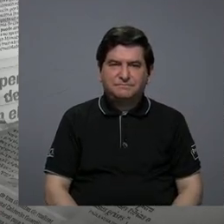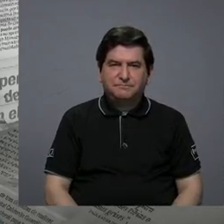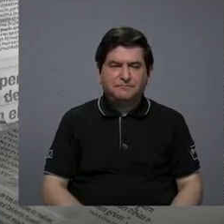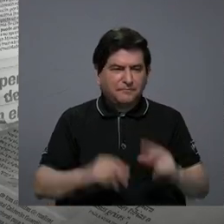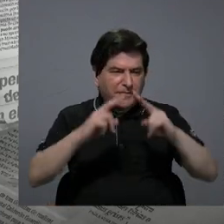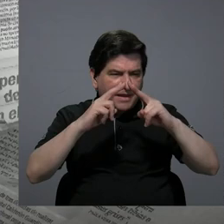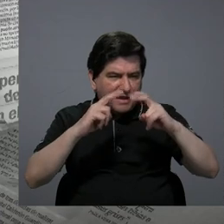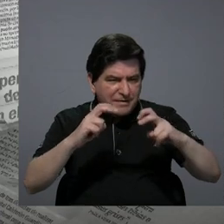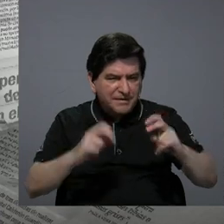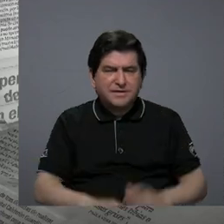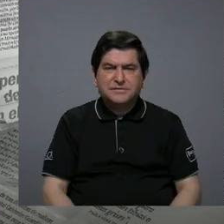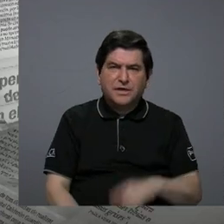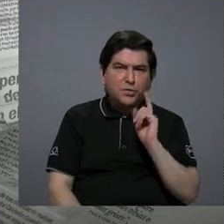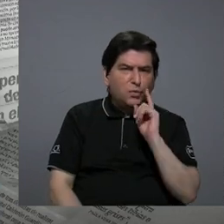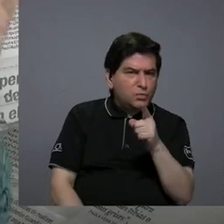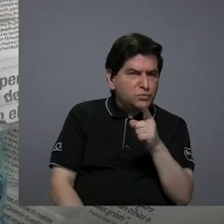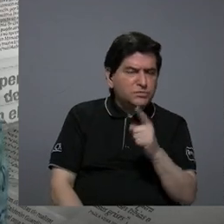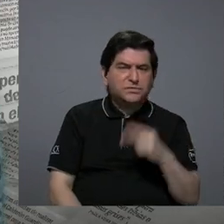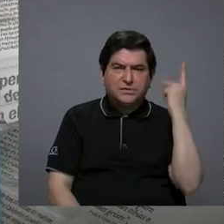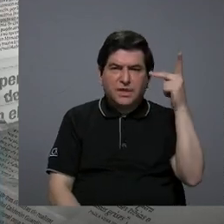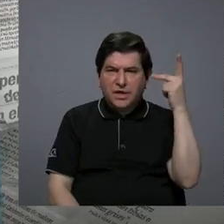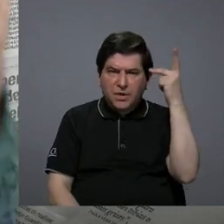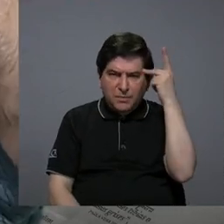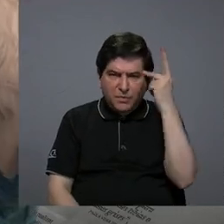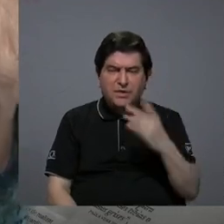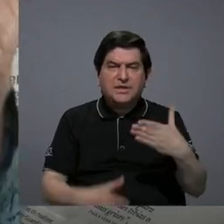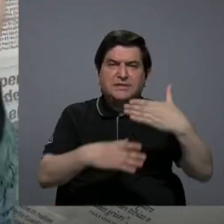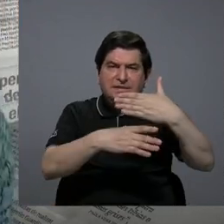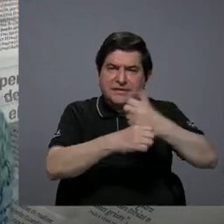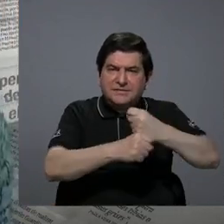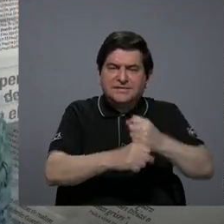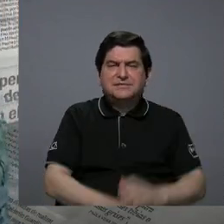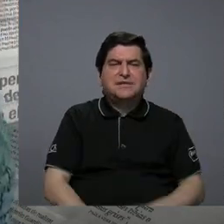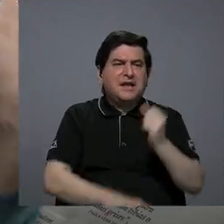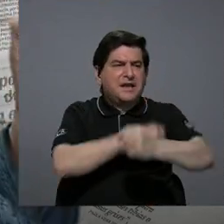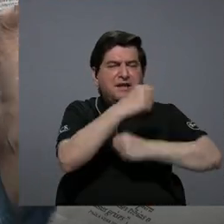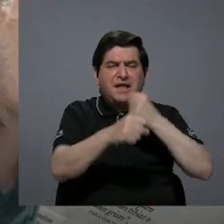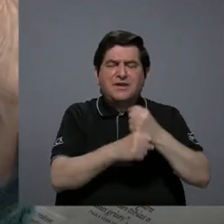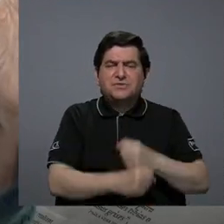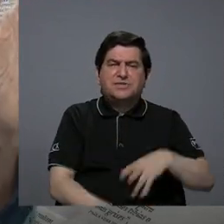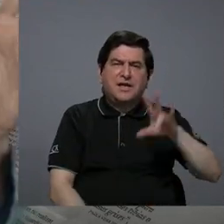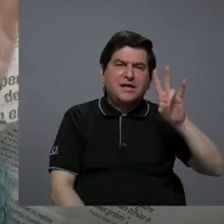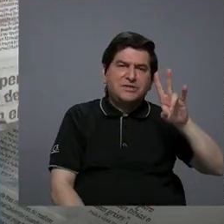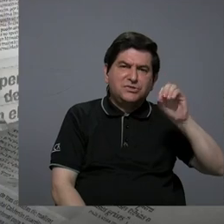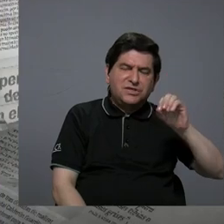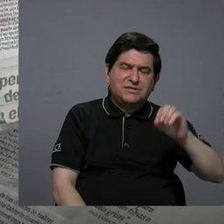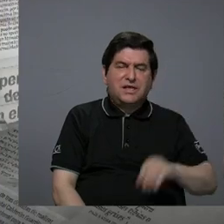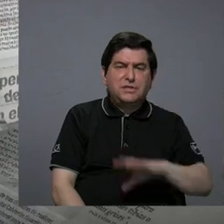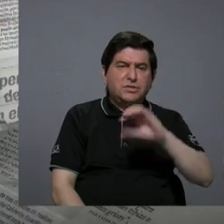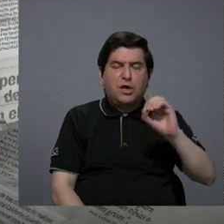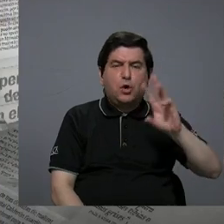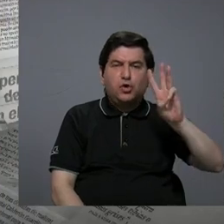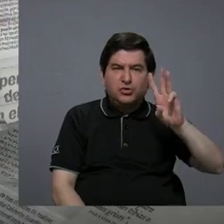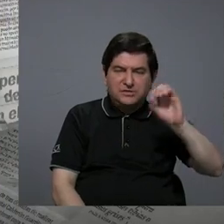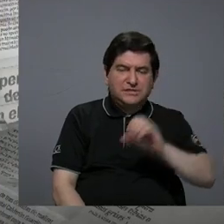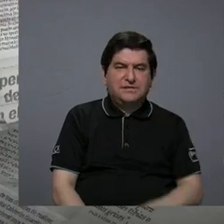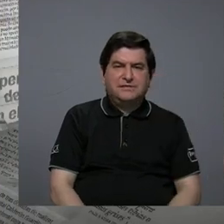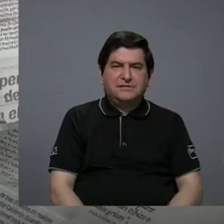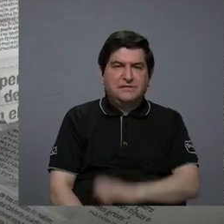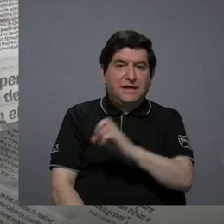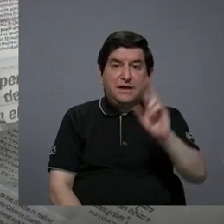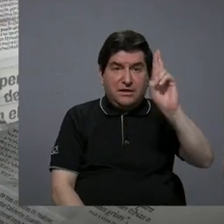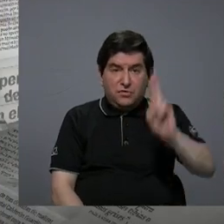analizado Carlos Sandoval de políticas que se hicieron en los años 70 60 en la Costa Rica